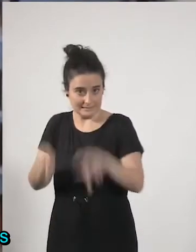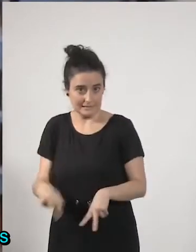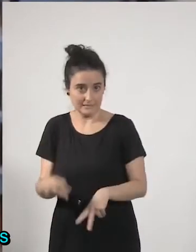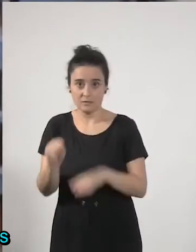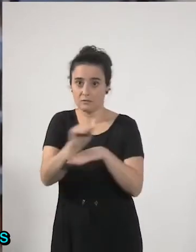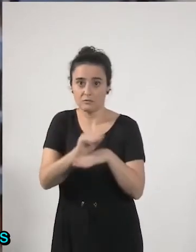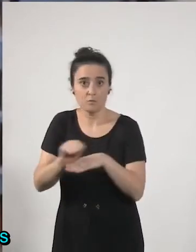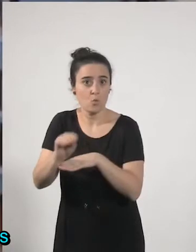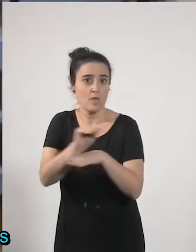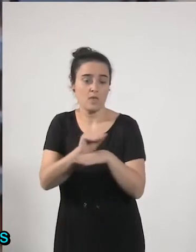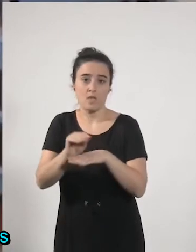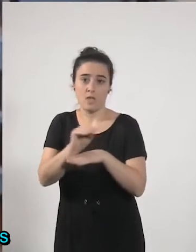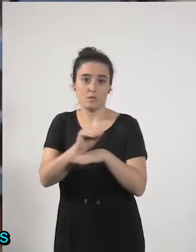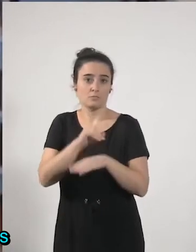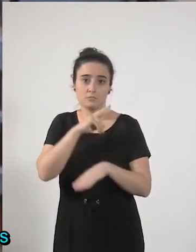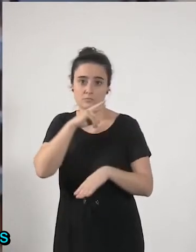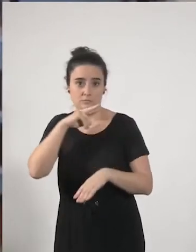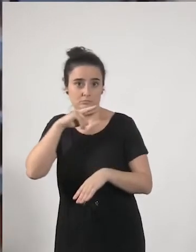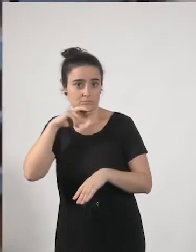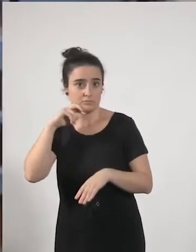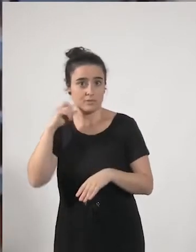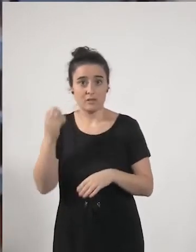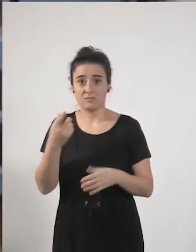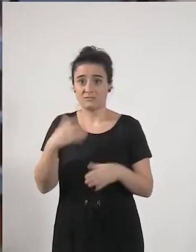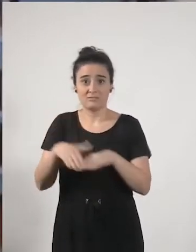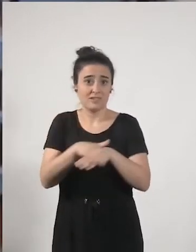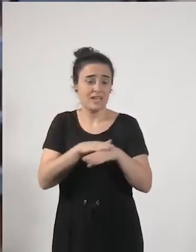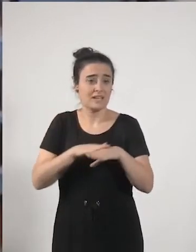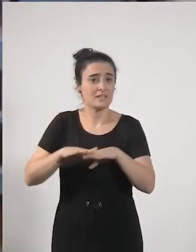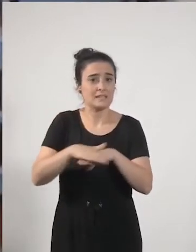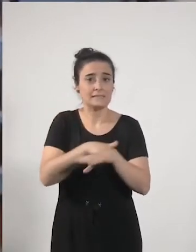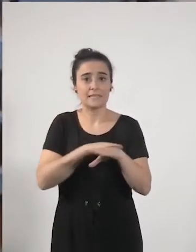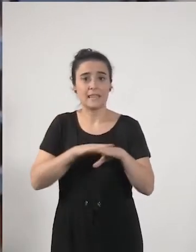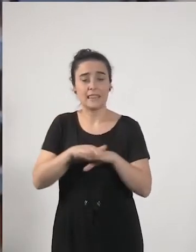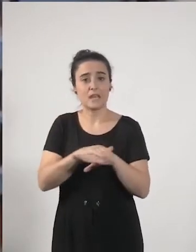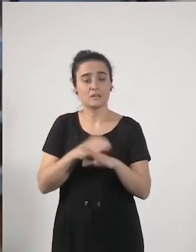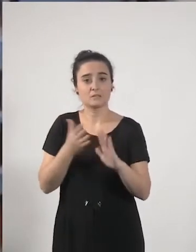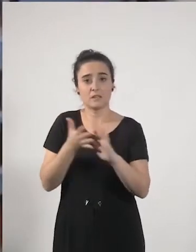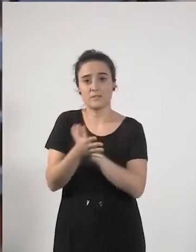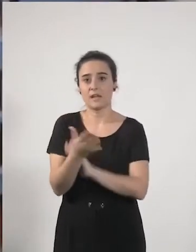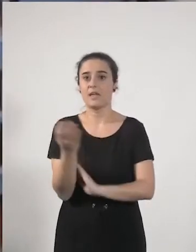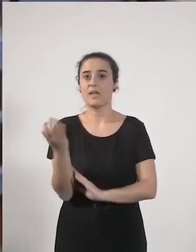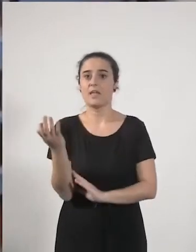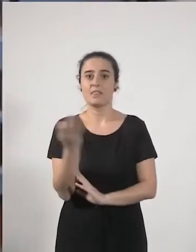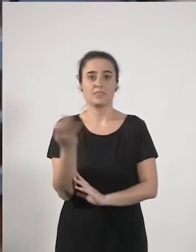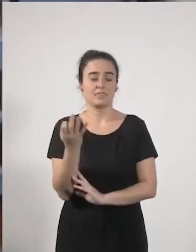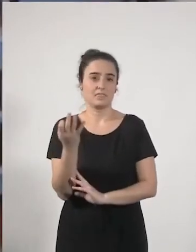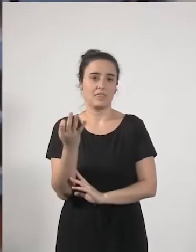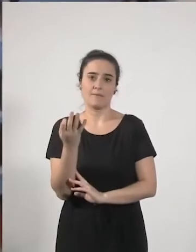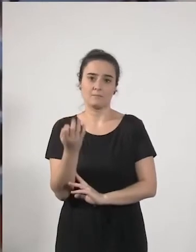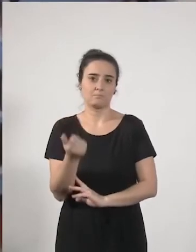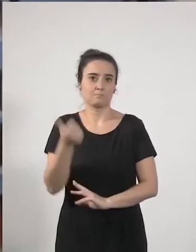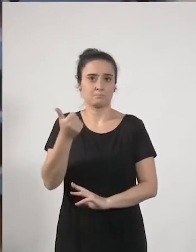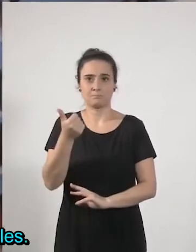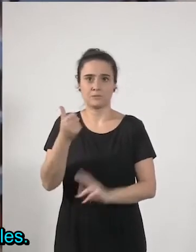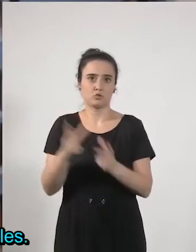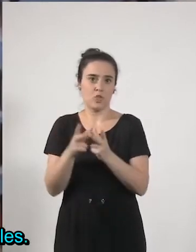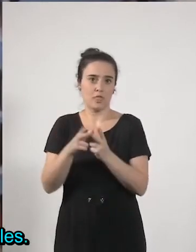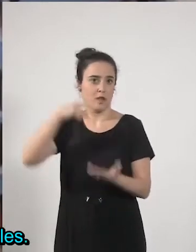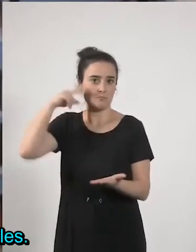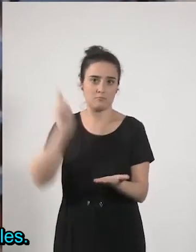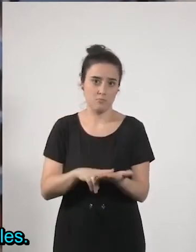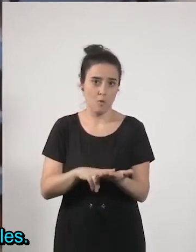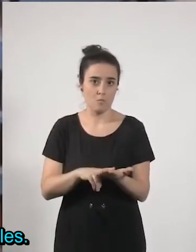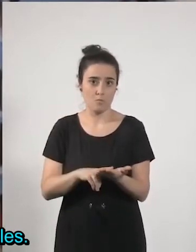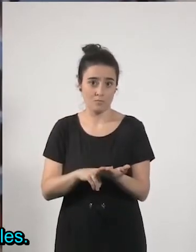son absolutamente esenciales y, por tanto, deberían tener un mayor reconocimiento social y, en el